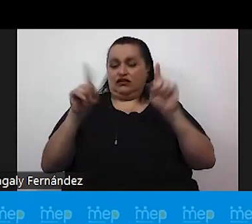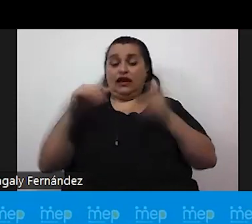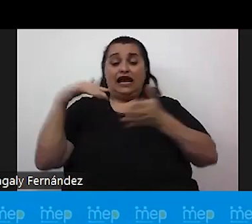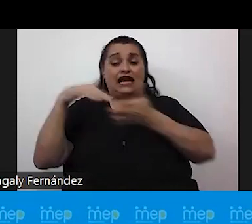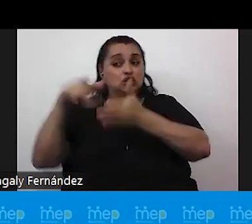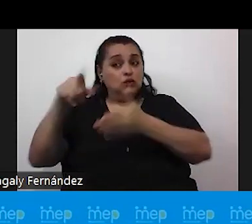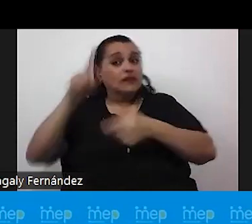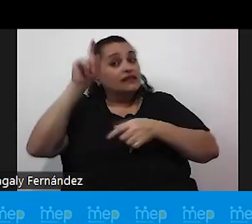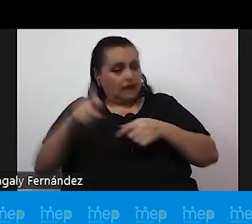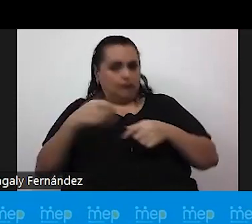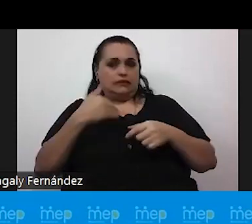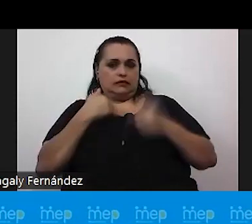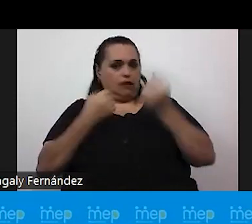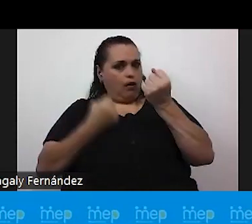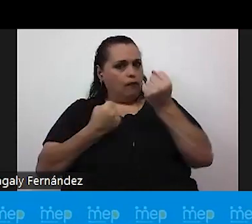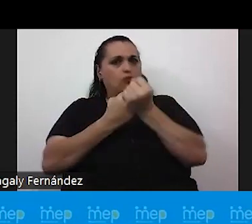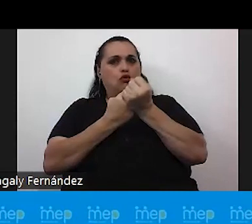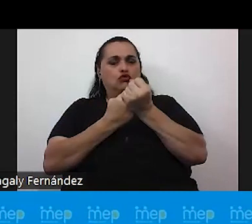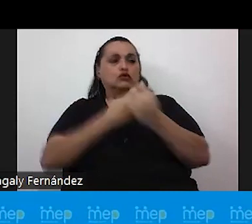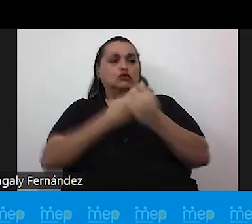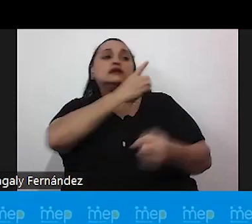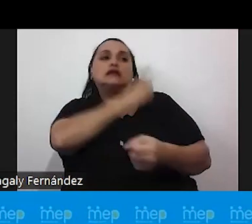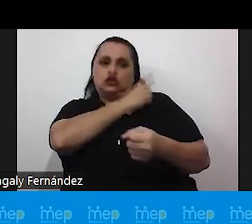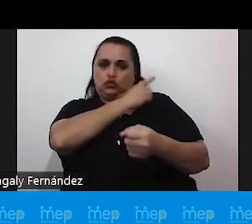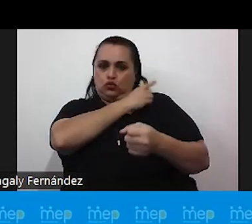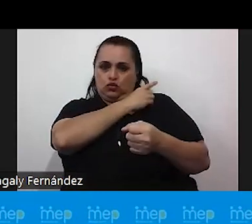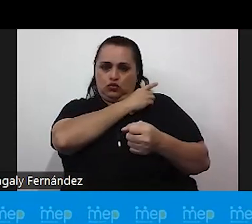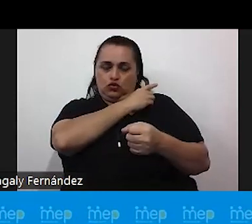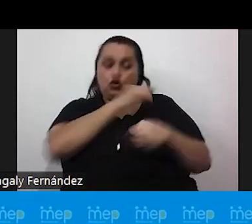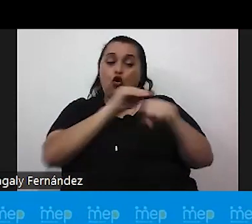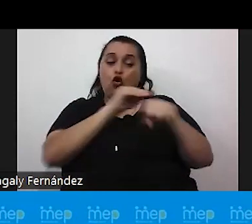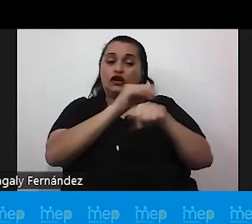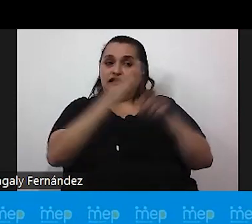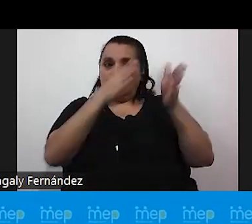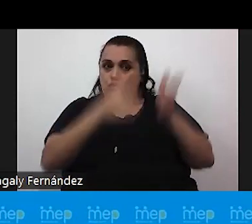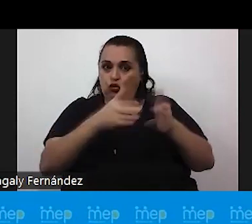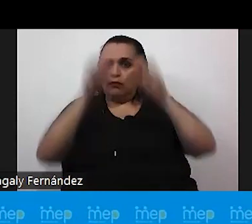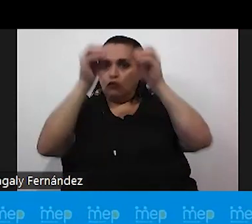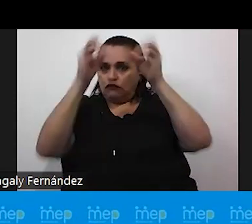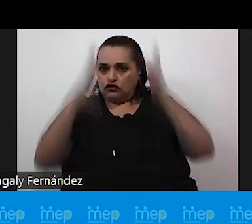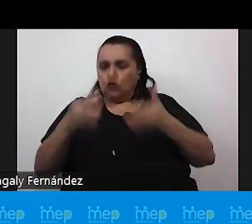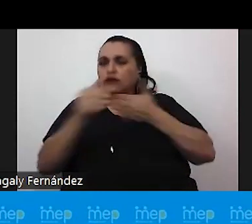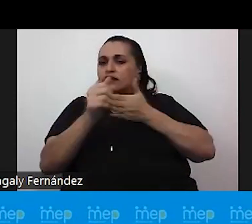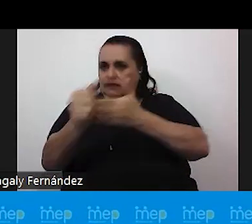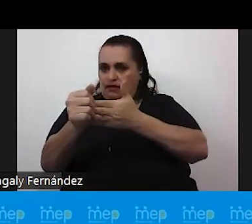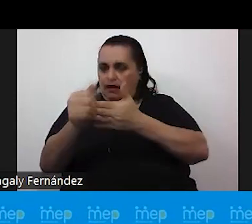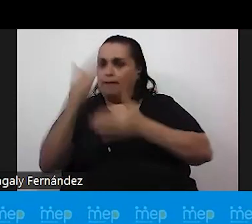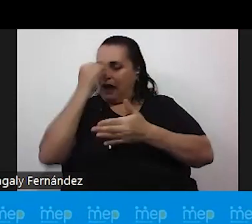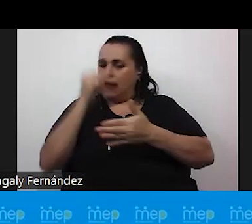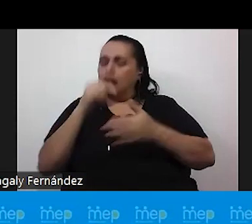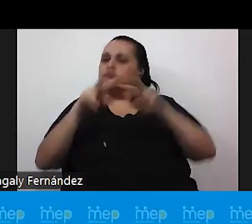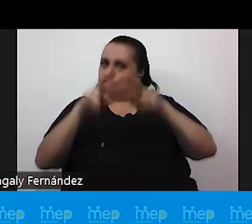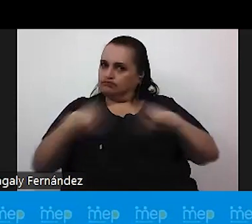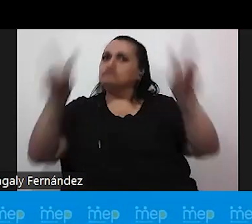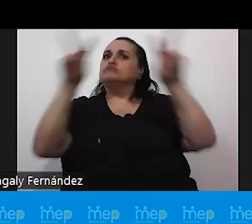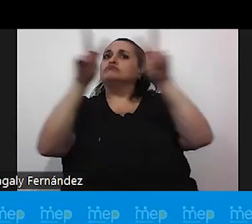apoyo especialmente nos dice del director el orientador y el profesor guía para valer estos derechos en